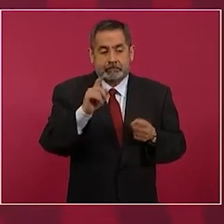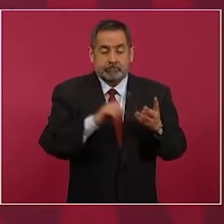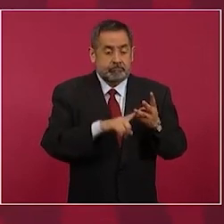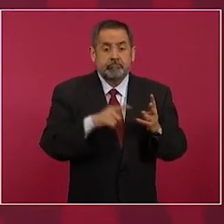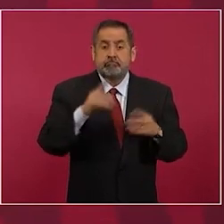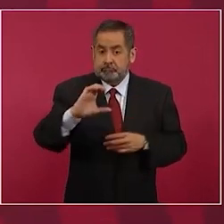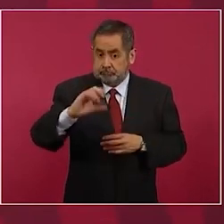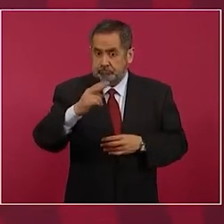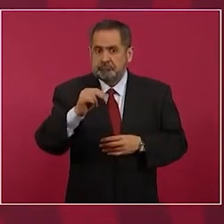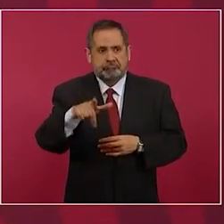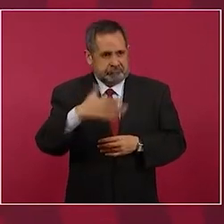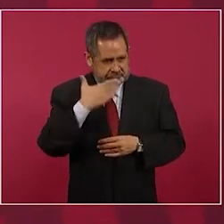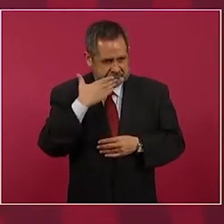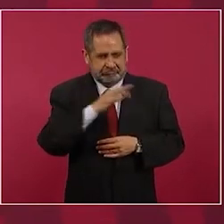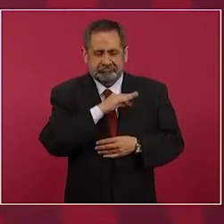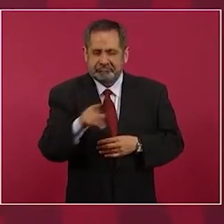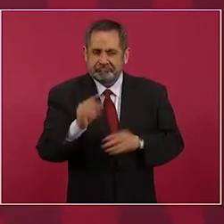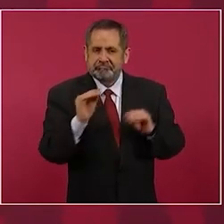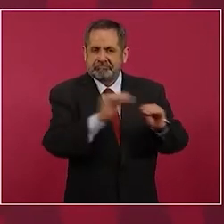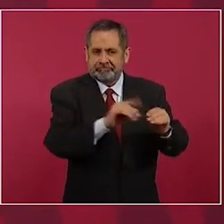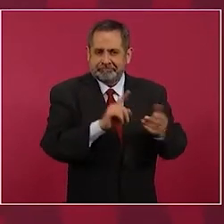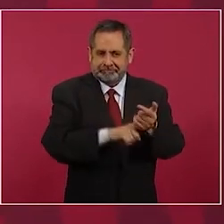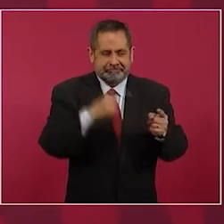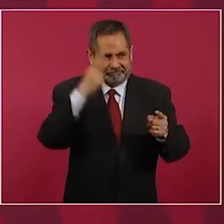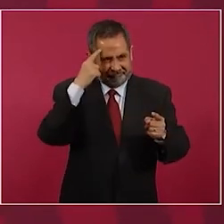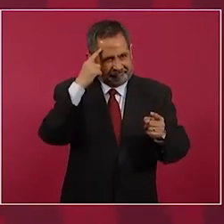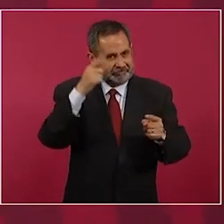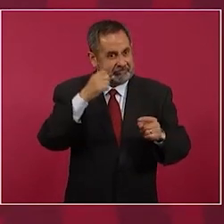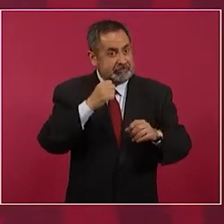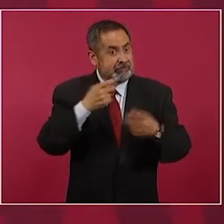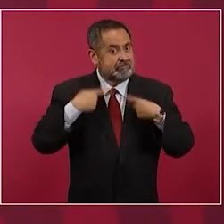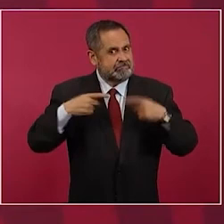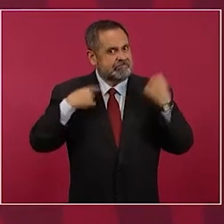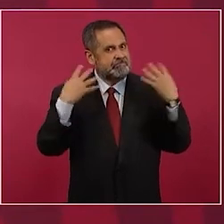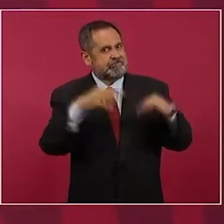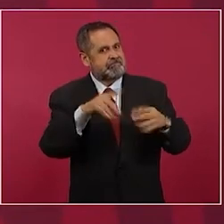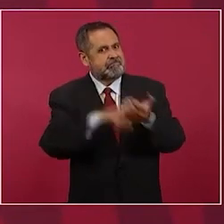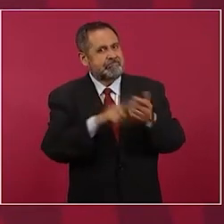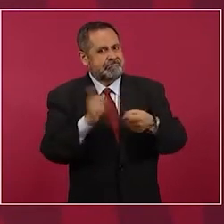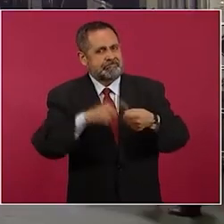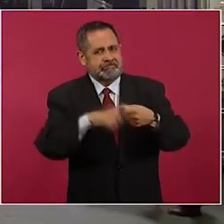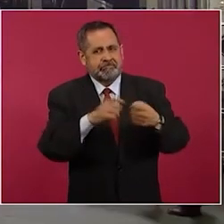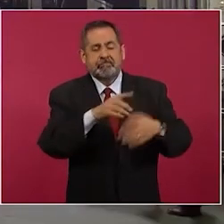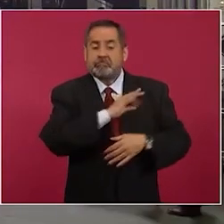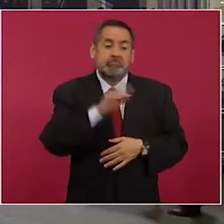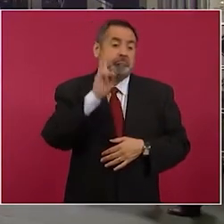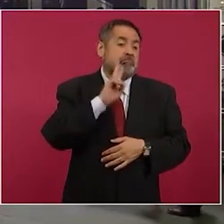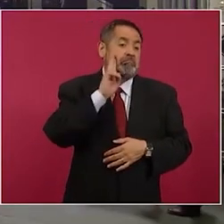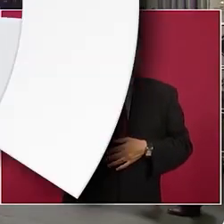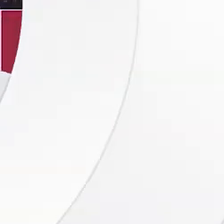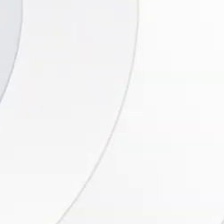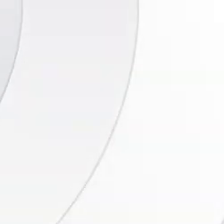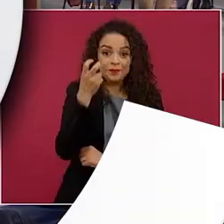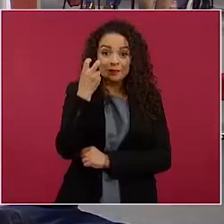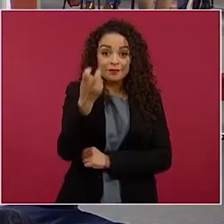Chumel si puede si tiene Jal podría ser candidato